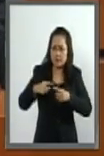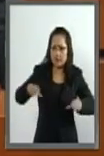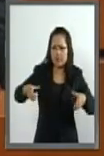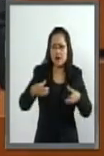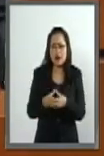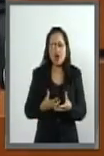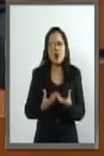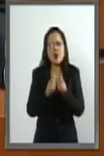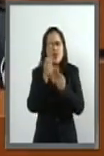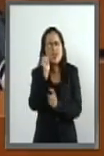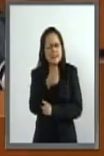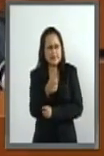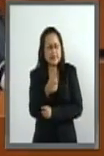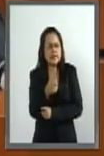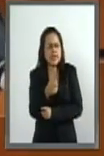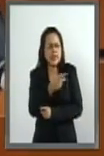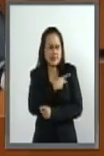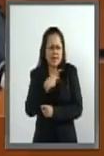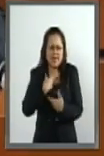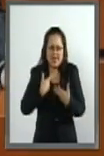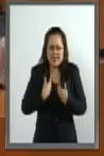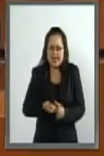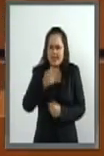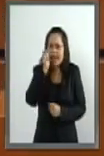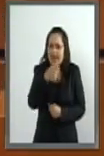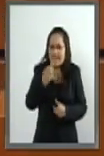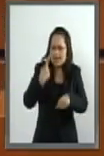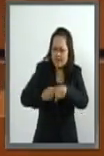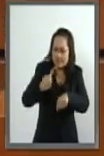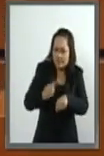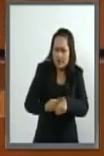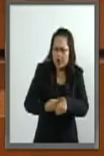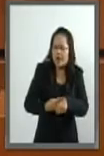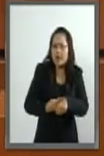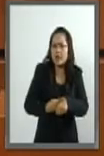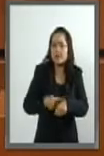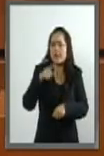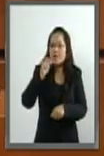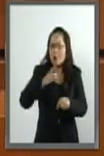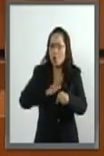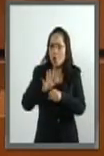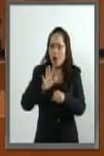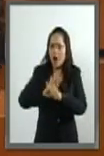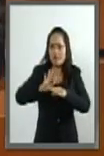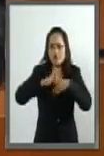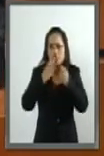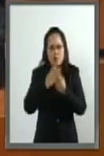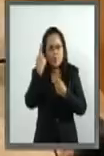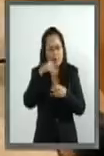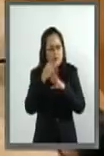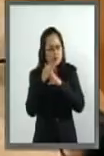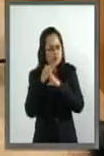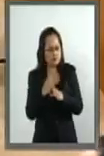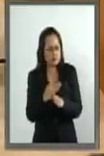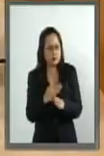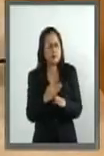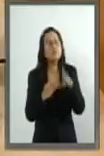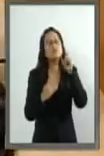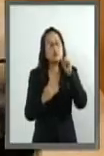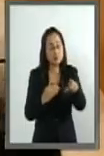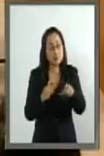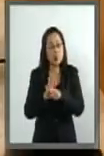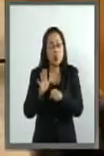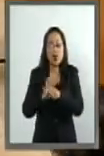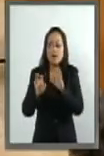comprensión de esas infecciones y los métodos primarios de prevención, como